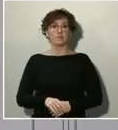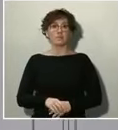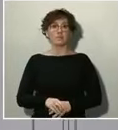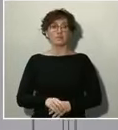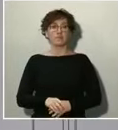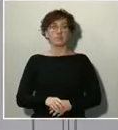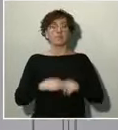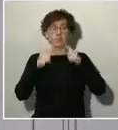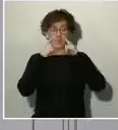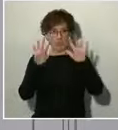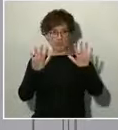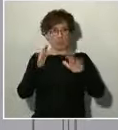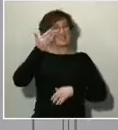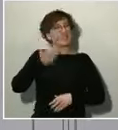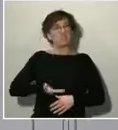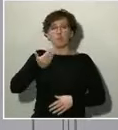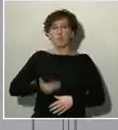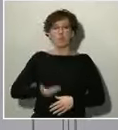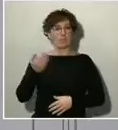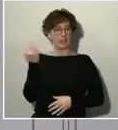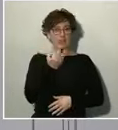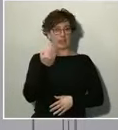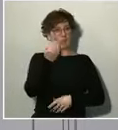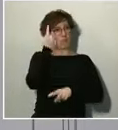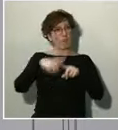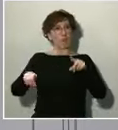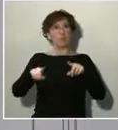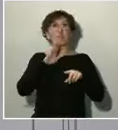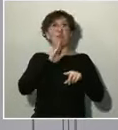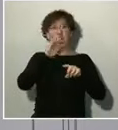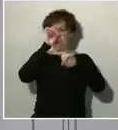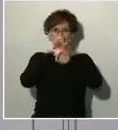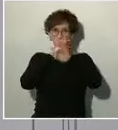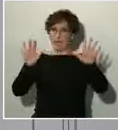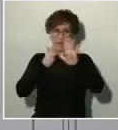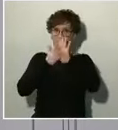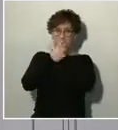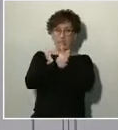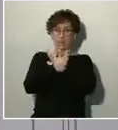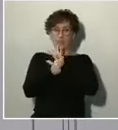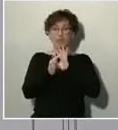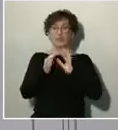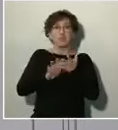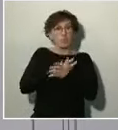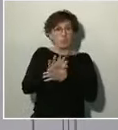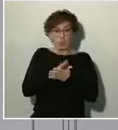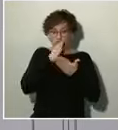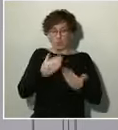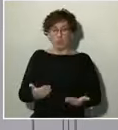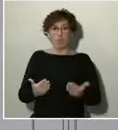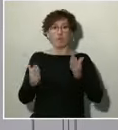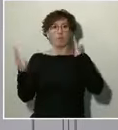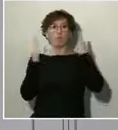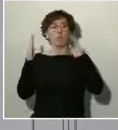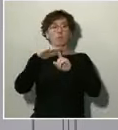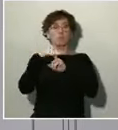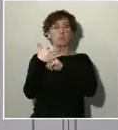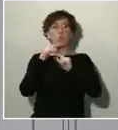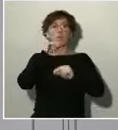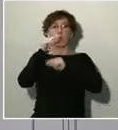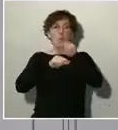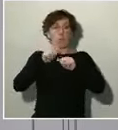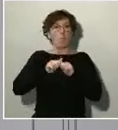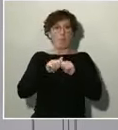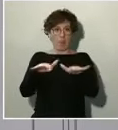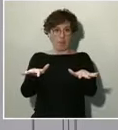subrayar lo obvio. Y lo obvio es que estamos hablando de una pandemia y que, efectivamente, vamos a vencerla